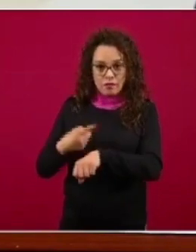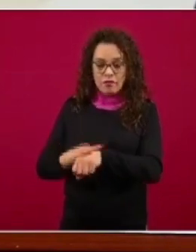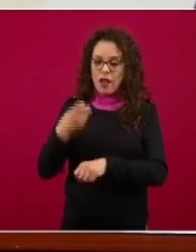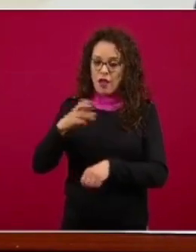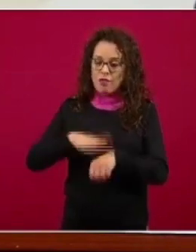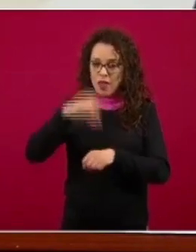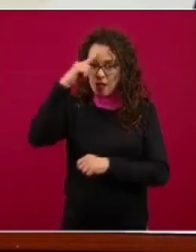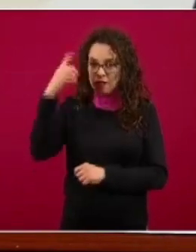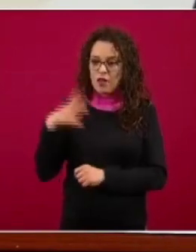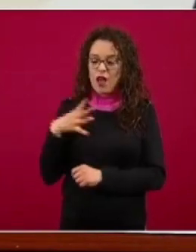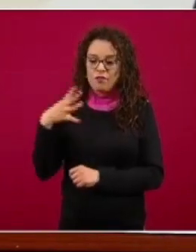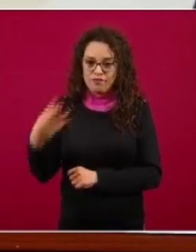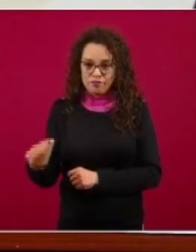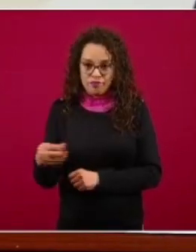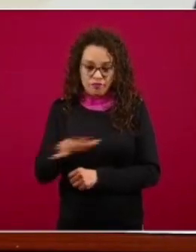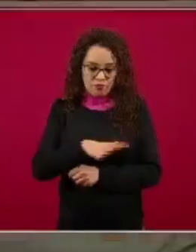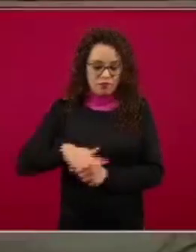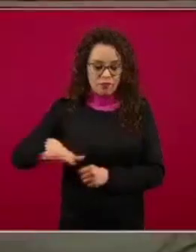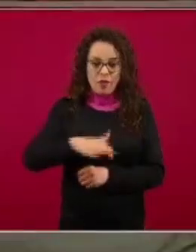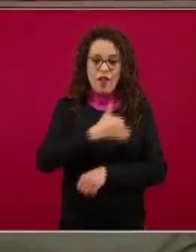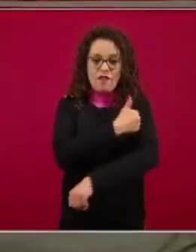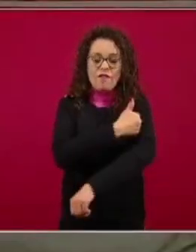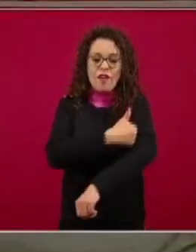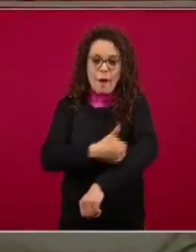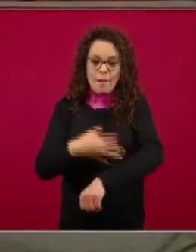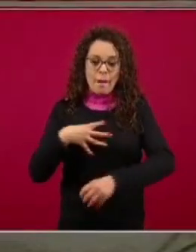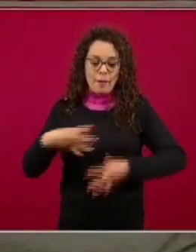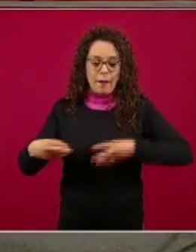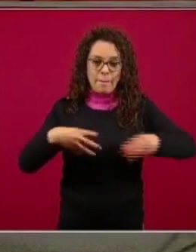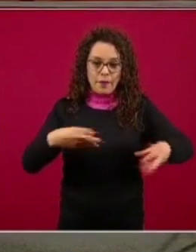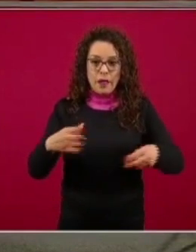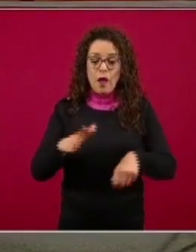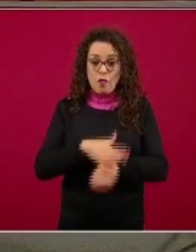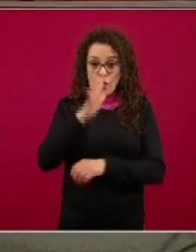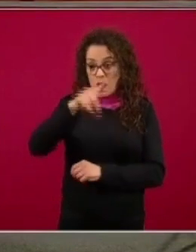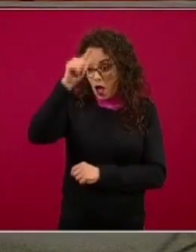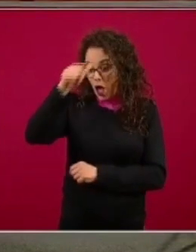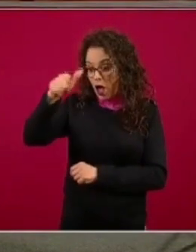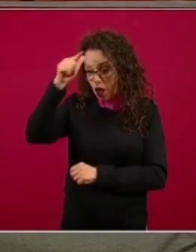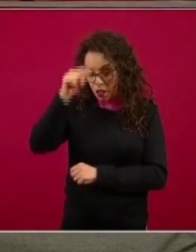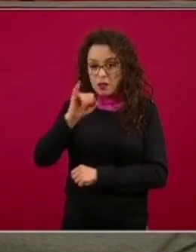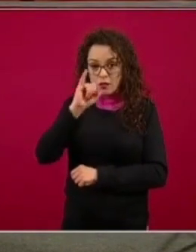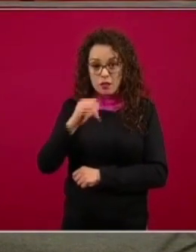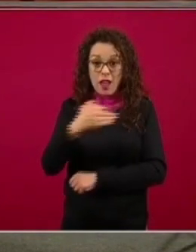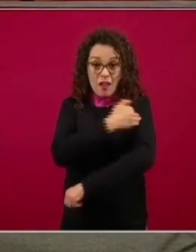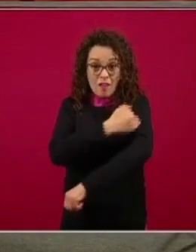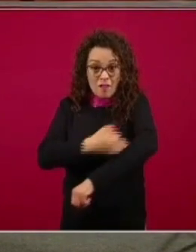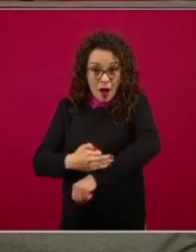contagio en el núcleo familiar porque si estamos viendo familias completas enfermas